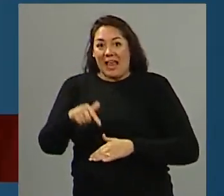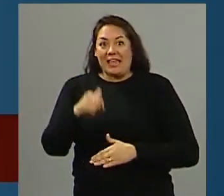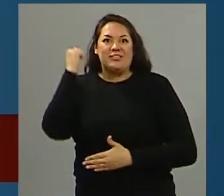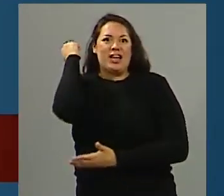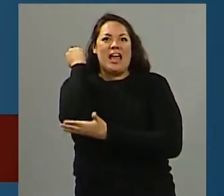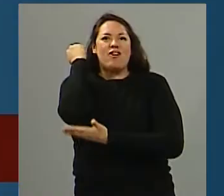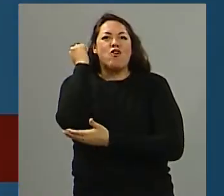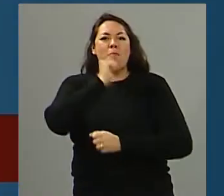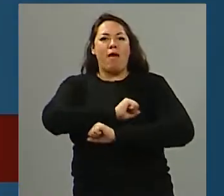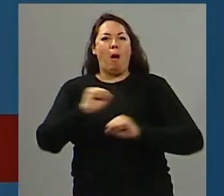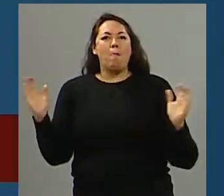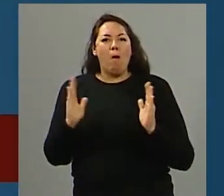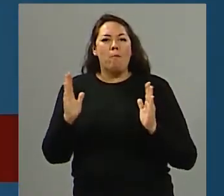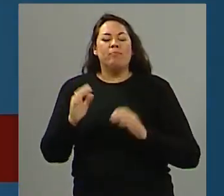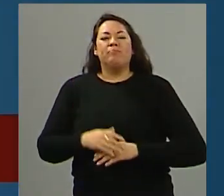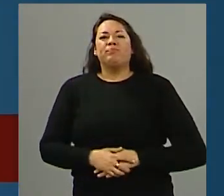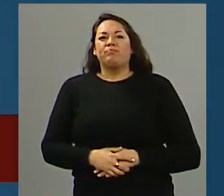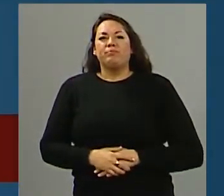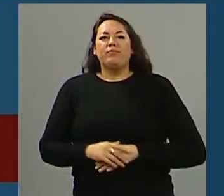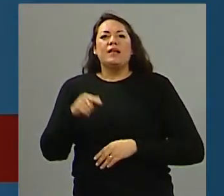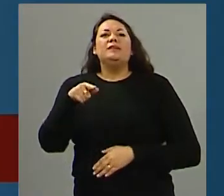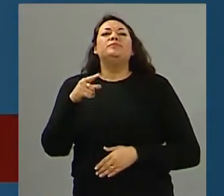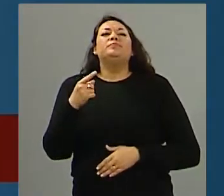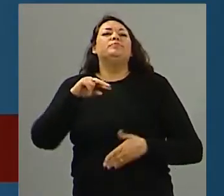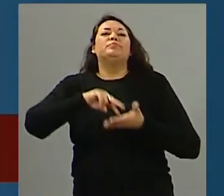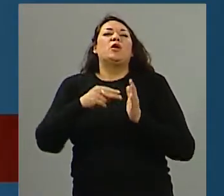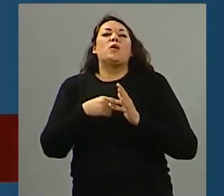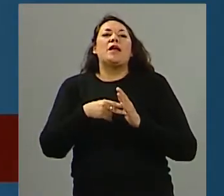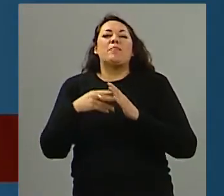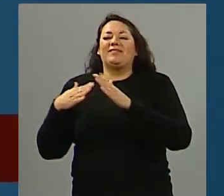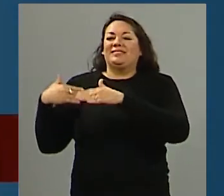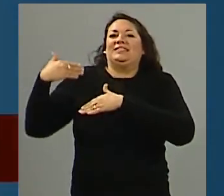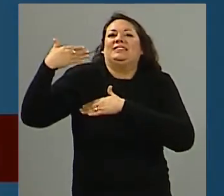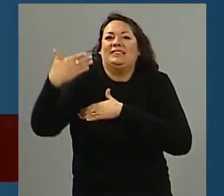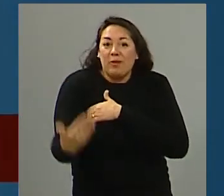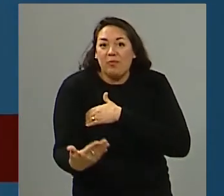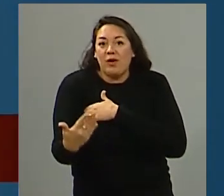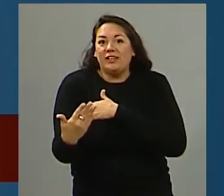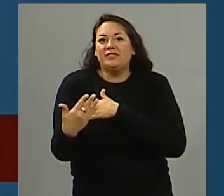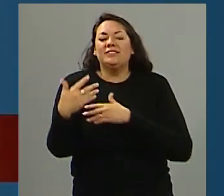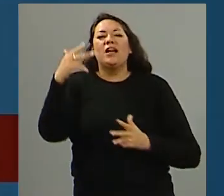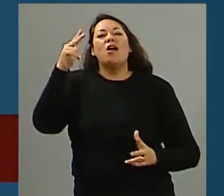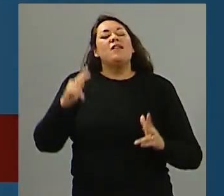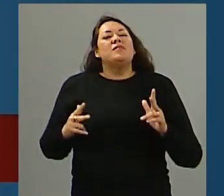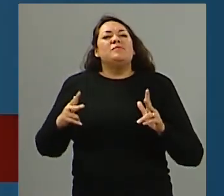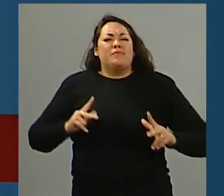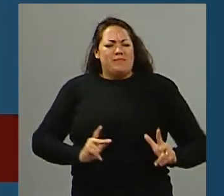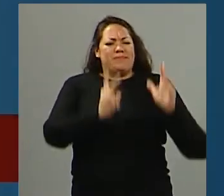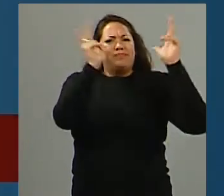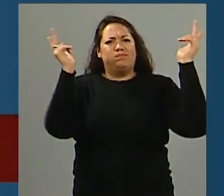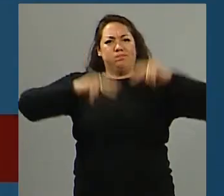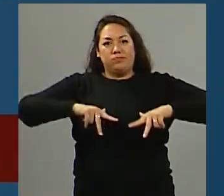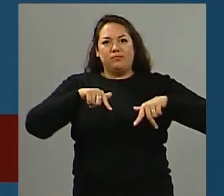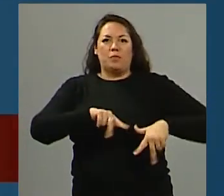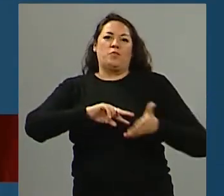producto del efecto colateral que trajo esto de las torres gemelas. Además,